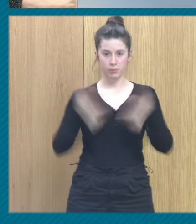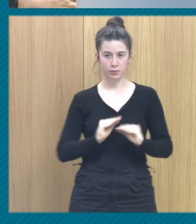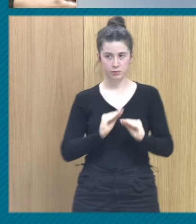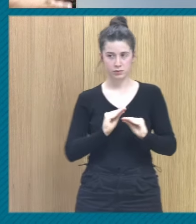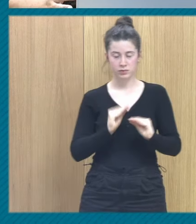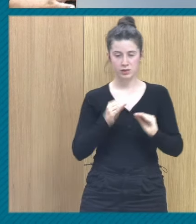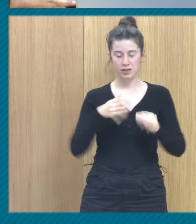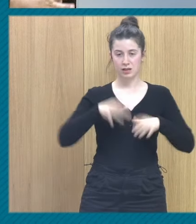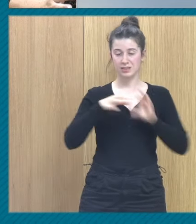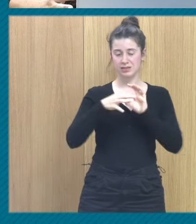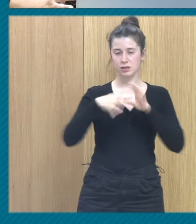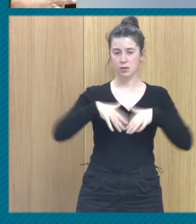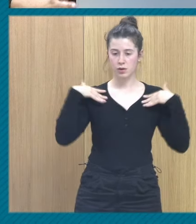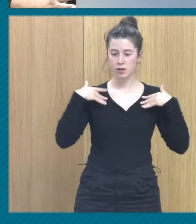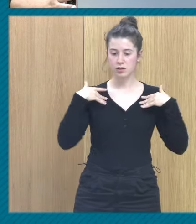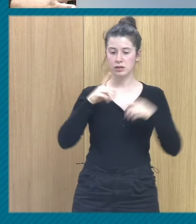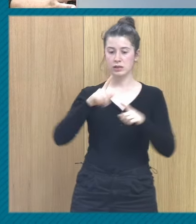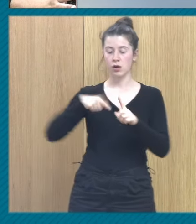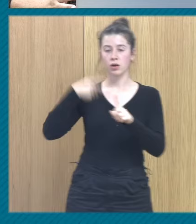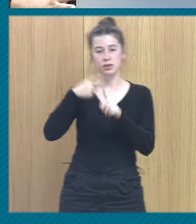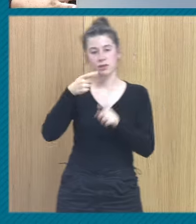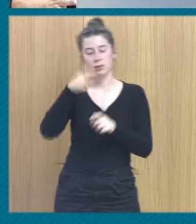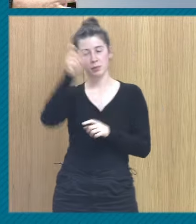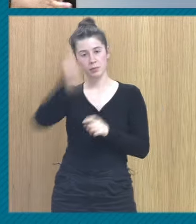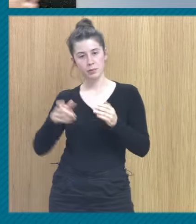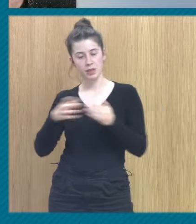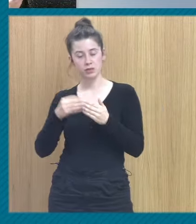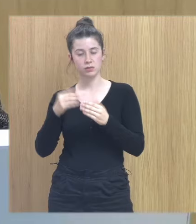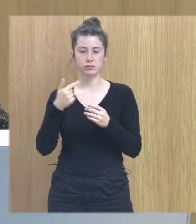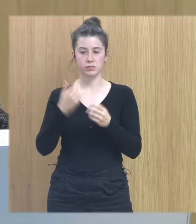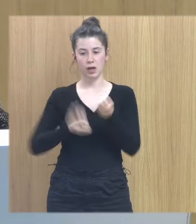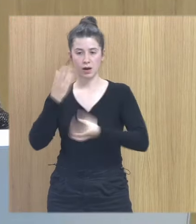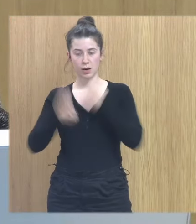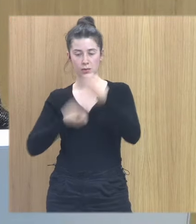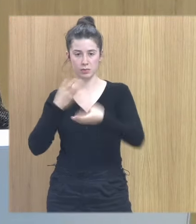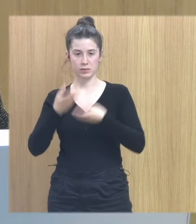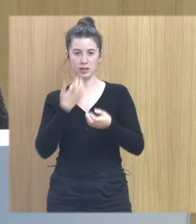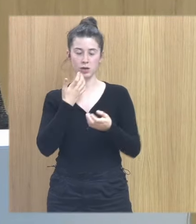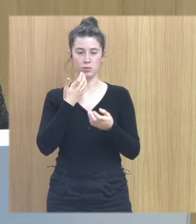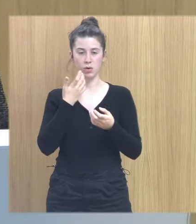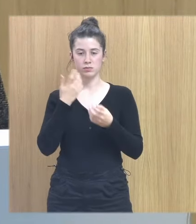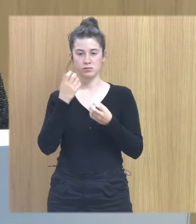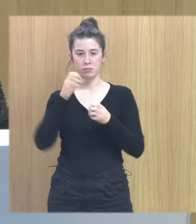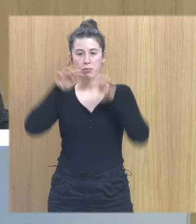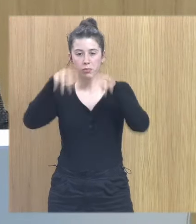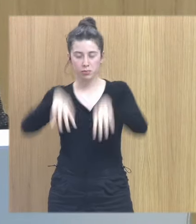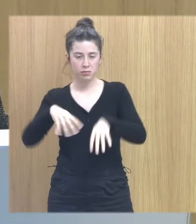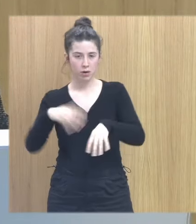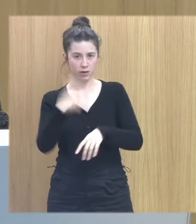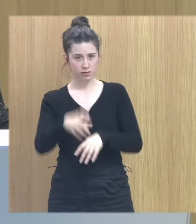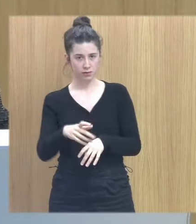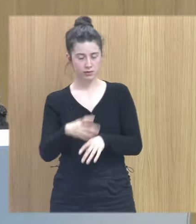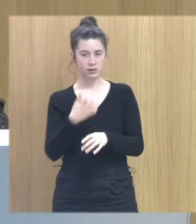personas puedan llegar a un momento que puedan hablar de la experiencia traumática sin que les desborde emocionalmente. Entonces, la primera